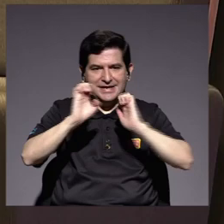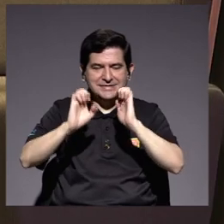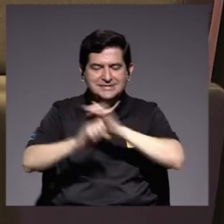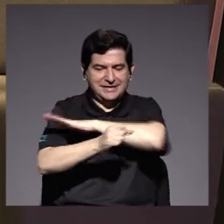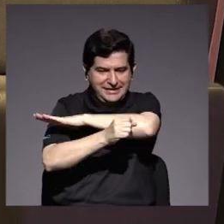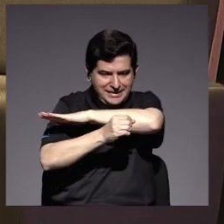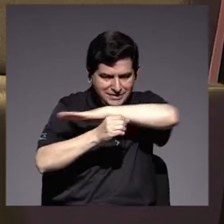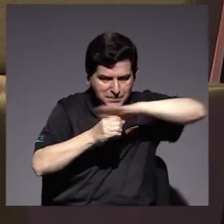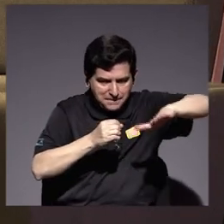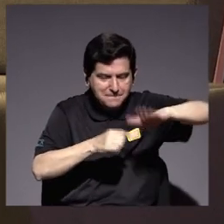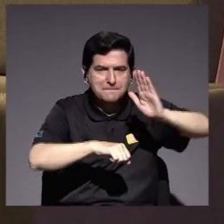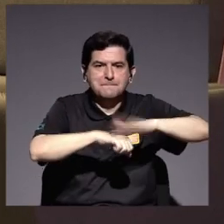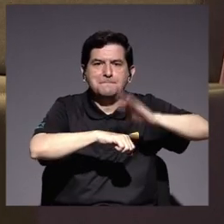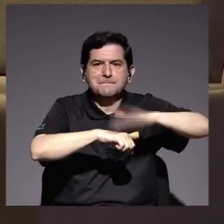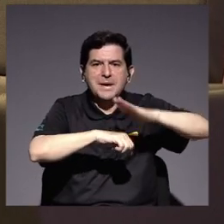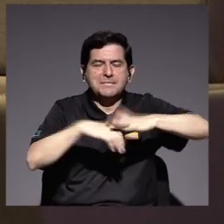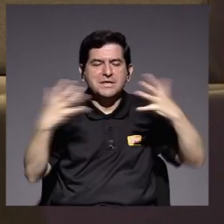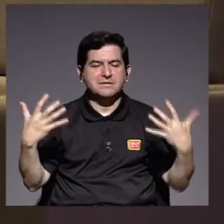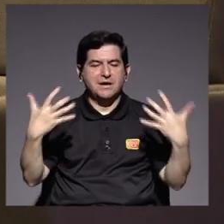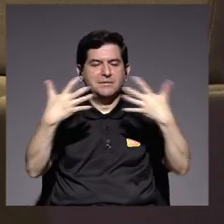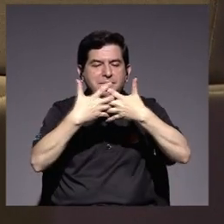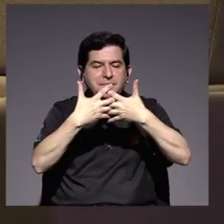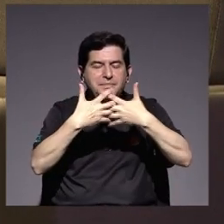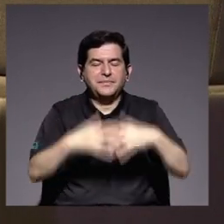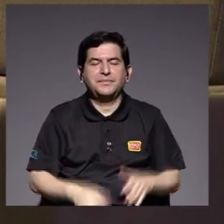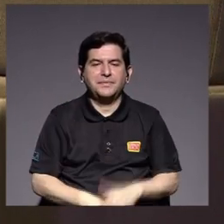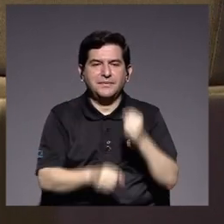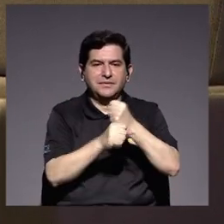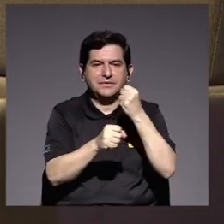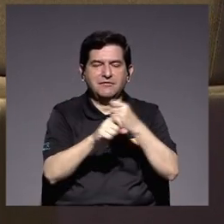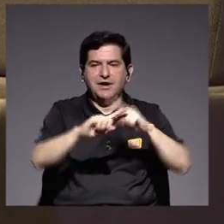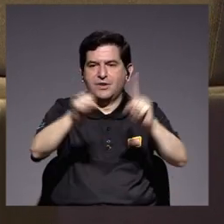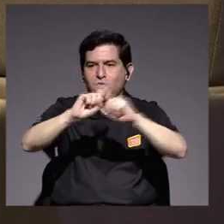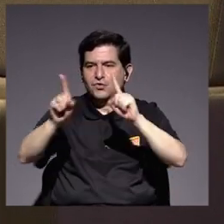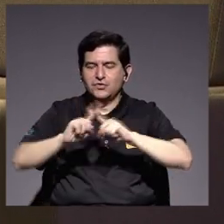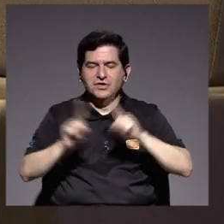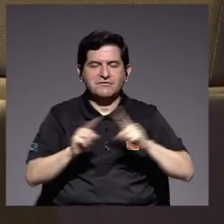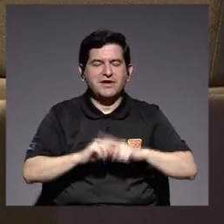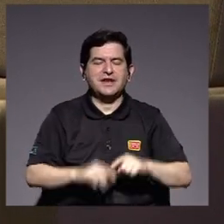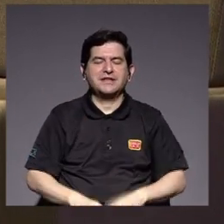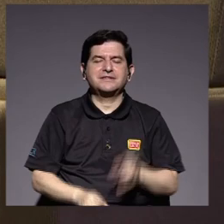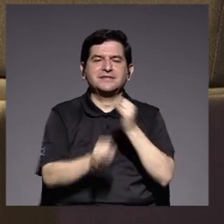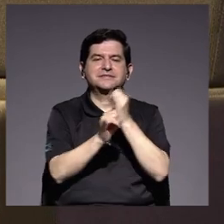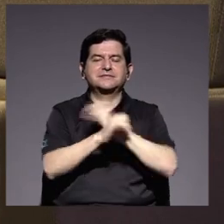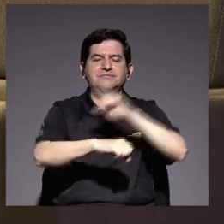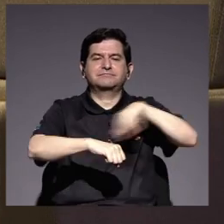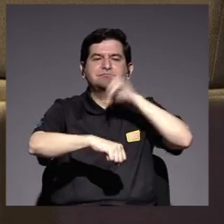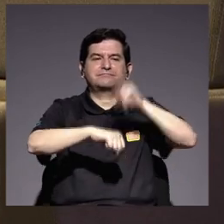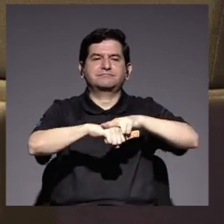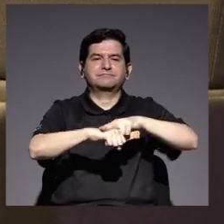integral que permita de forma coordinada potenciar la colaboración con las diferentes instancias nacionales